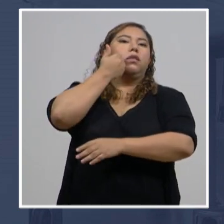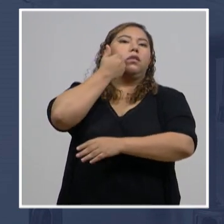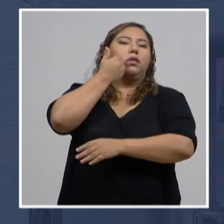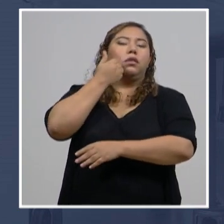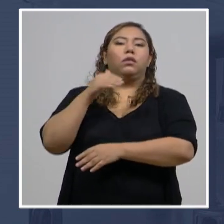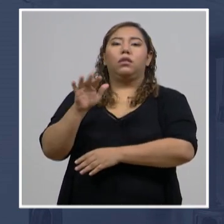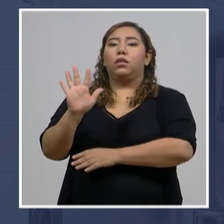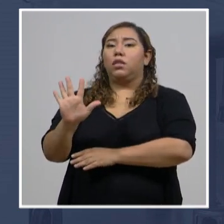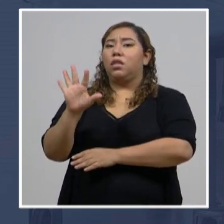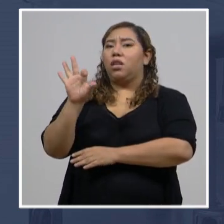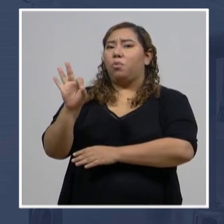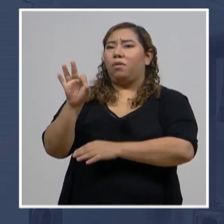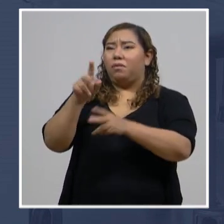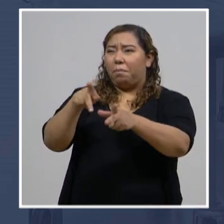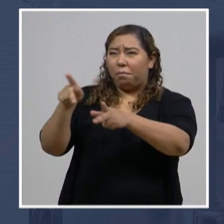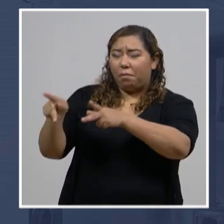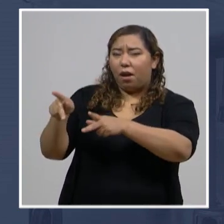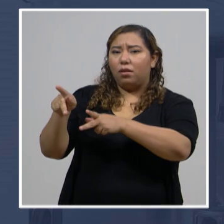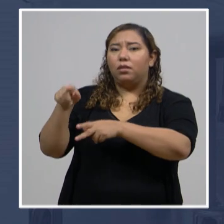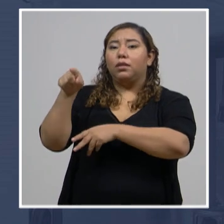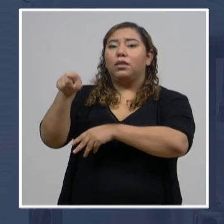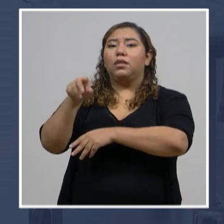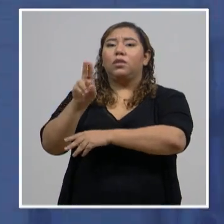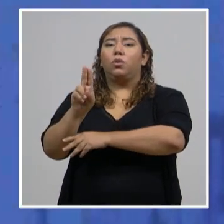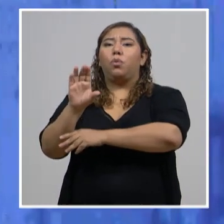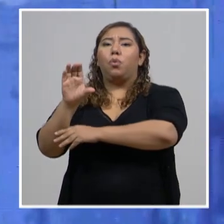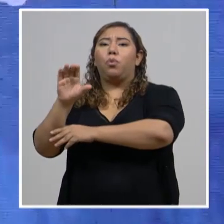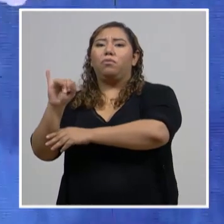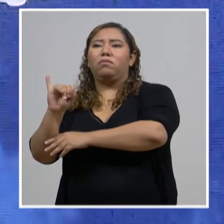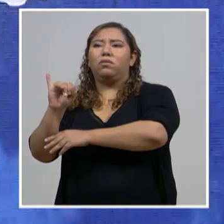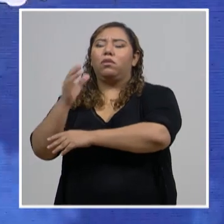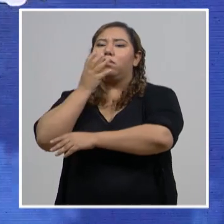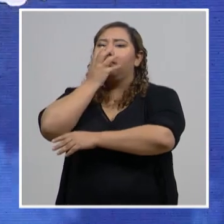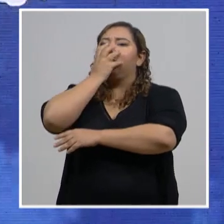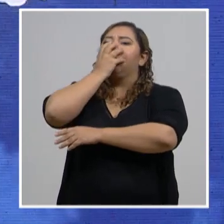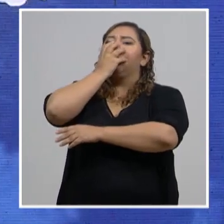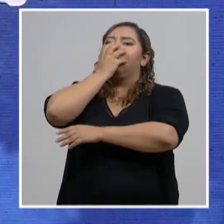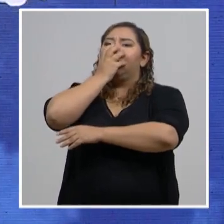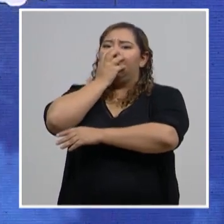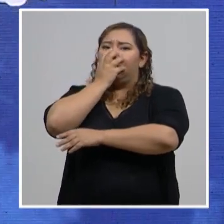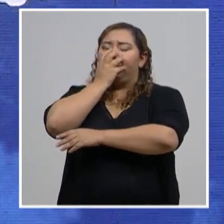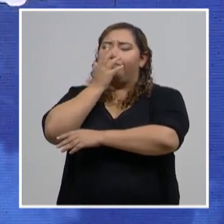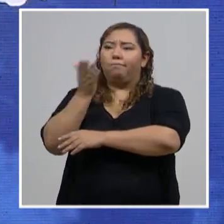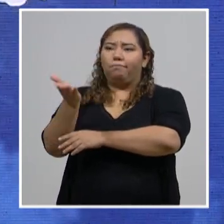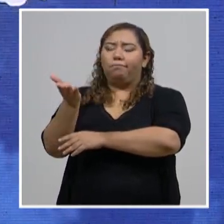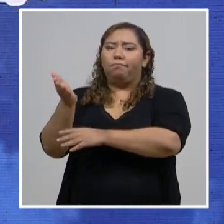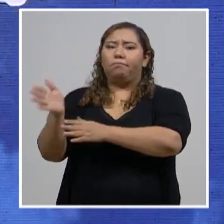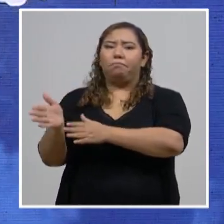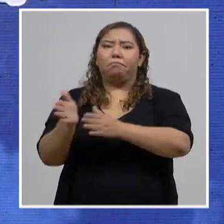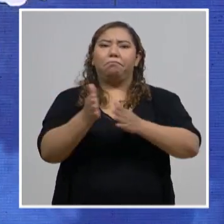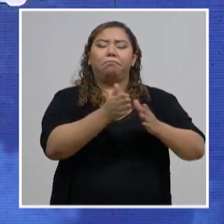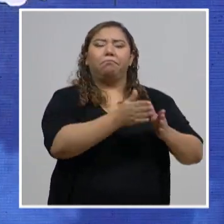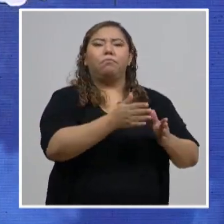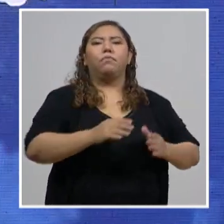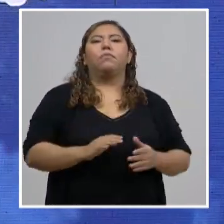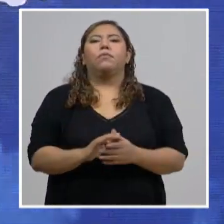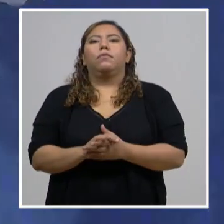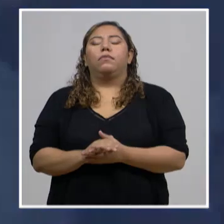59 compatriotas en unidad de cuidados intensivos. Pero también tenemos buenas noticias.